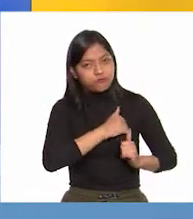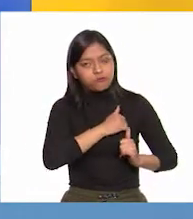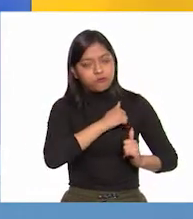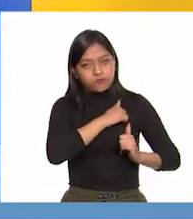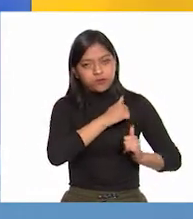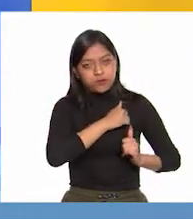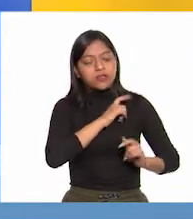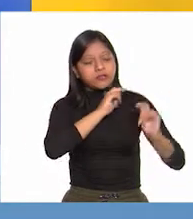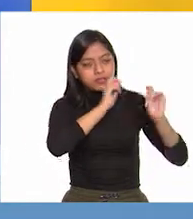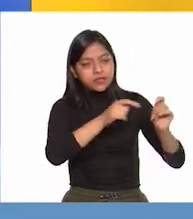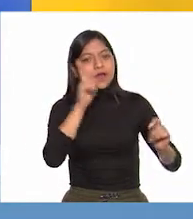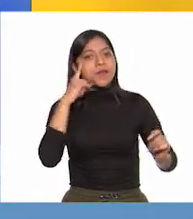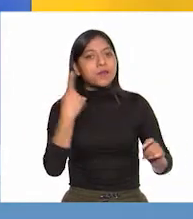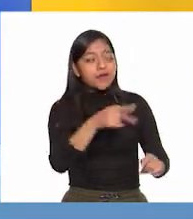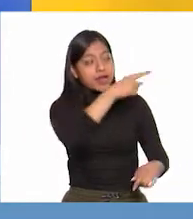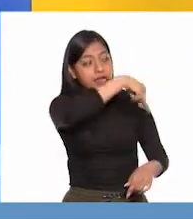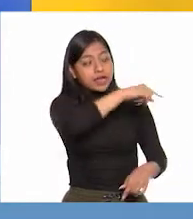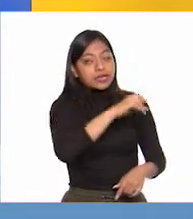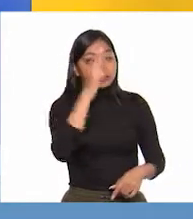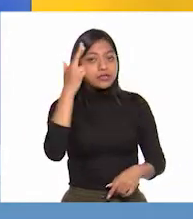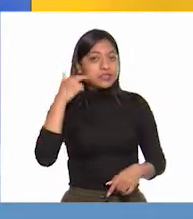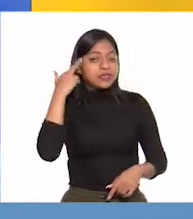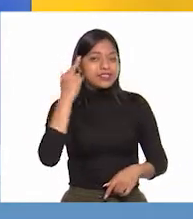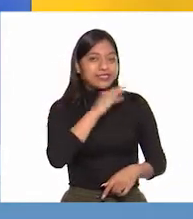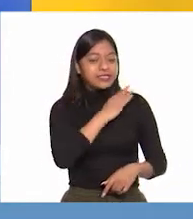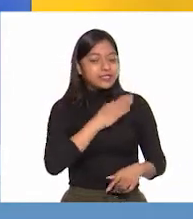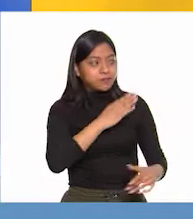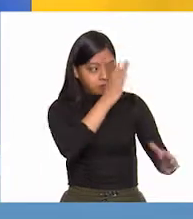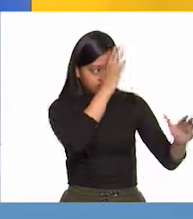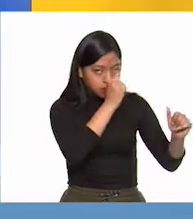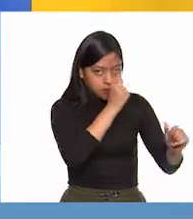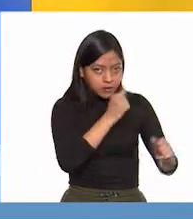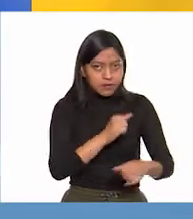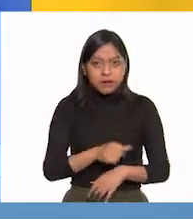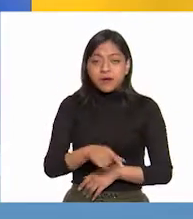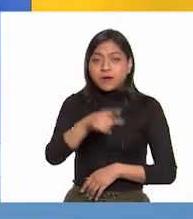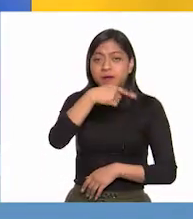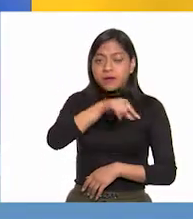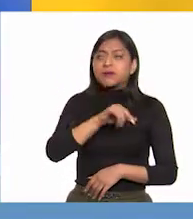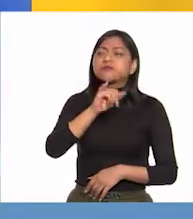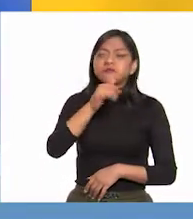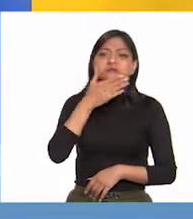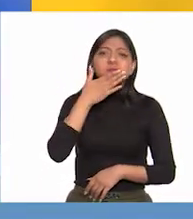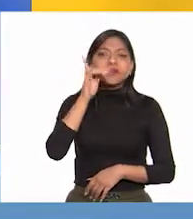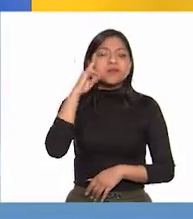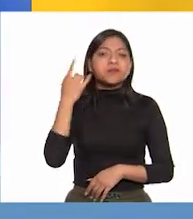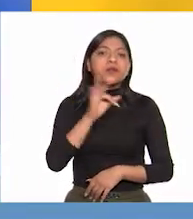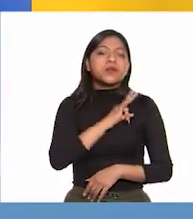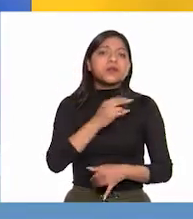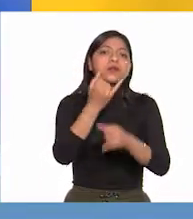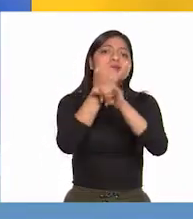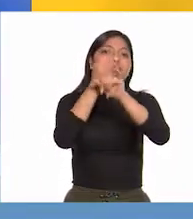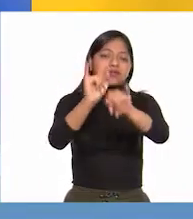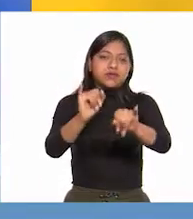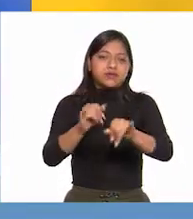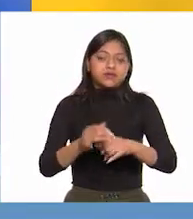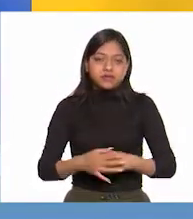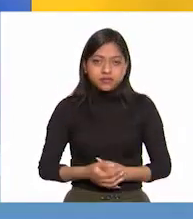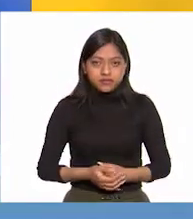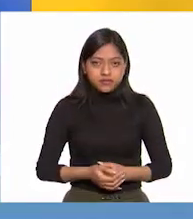insurgentes. Vicente Guerrero aceptó la unión con Agustín de Iturbide para lograr la independencia.